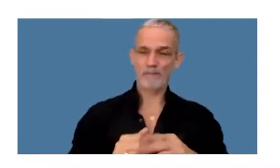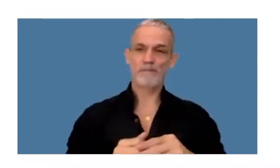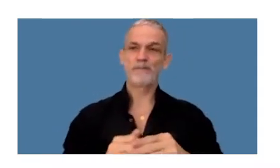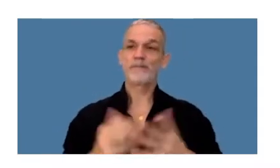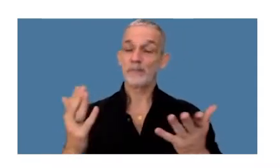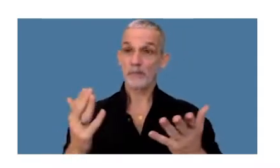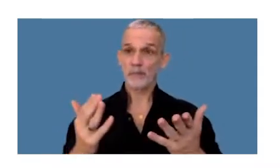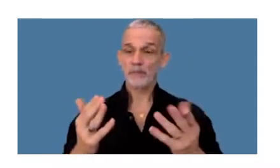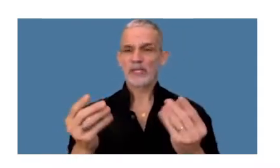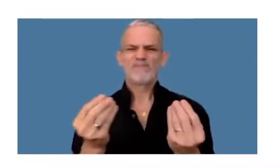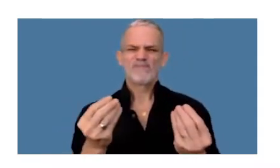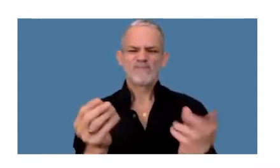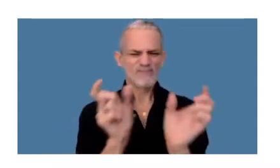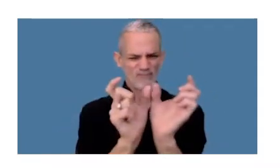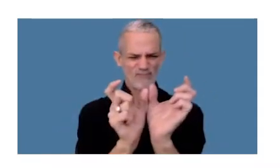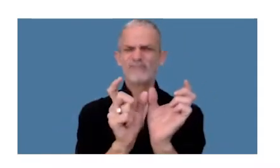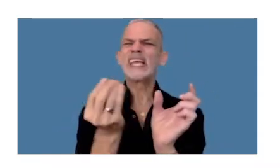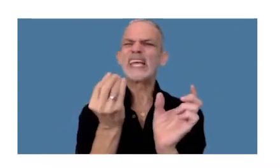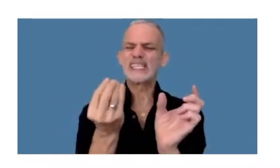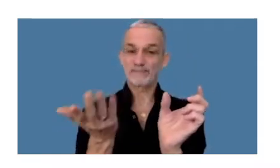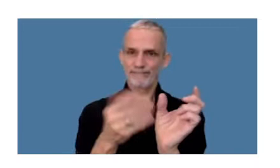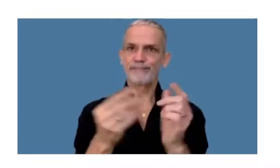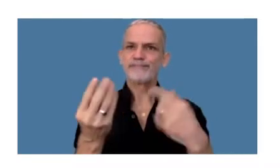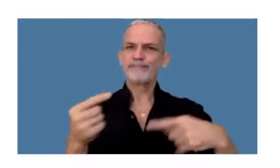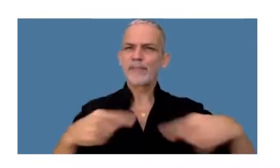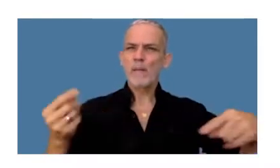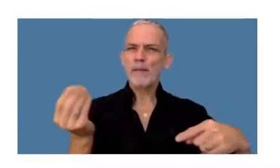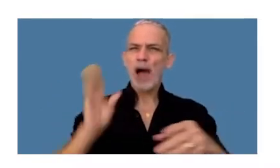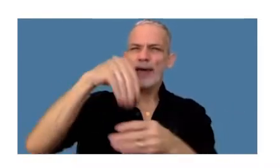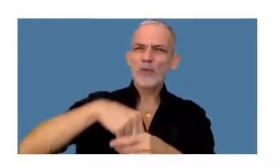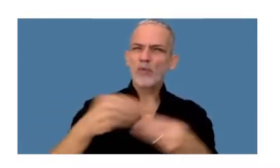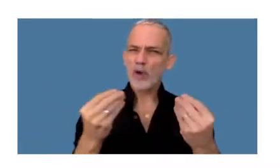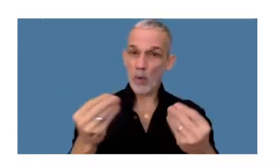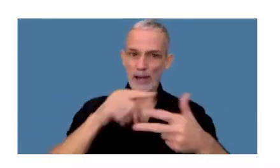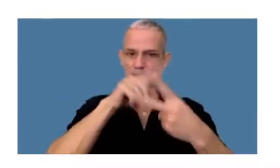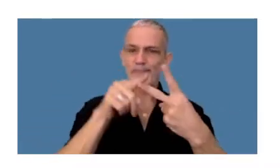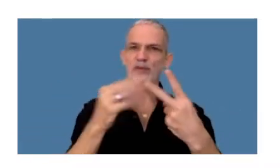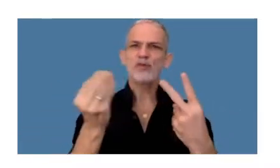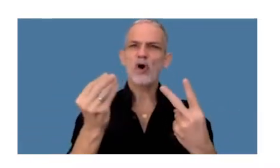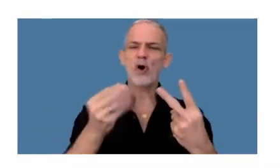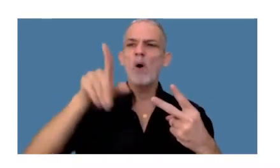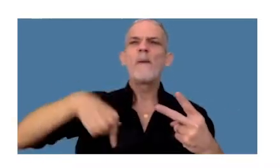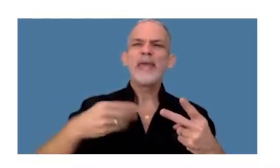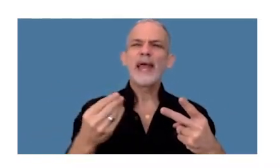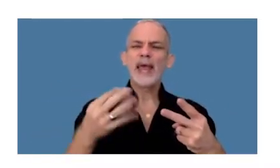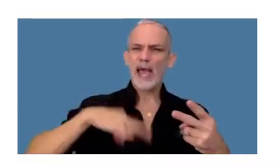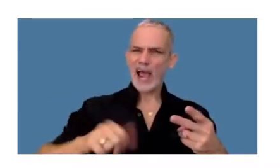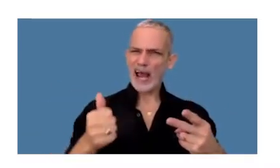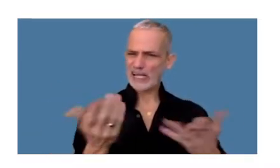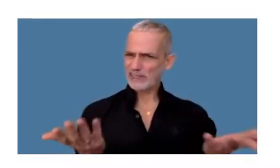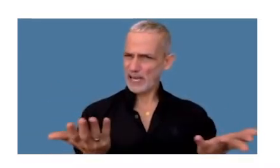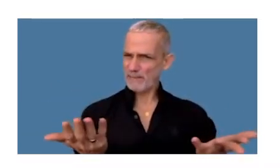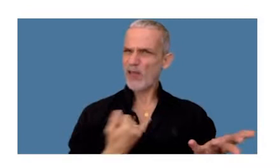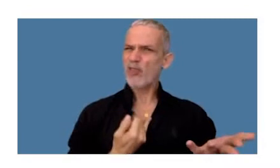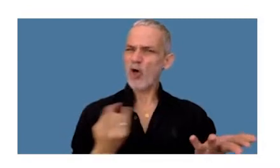Por un lado ¿Qué se debe entender por moneda digital? ¿Qué activos incluye el concepto? Y por el otro ¿Cómo determinar la fuente de la ganancia? Y es